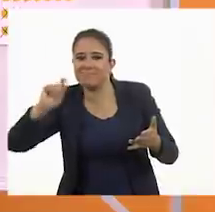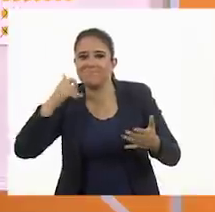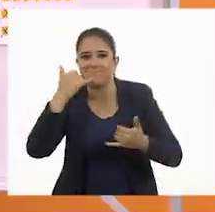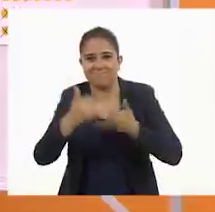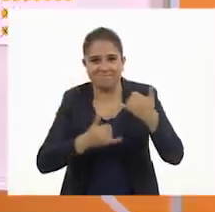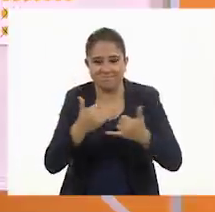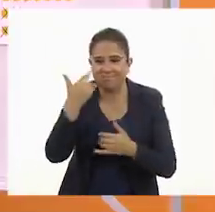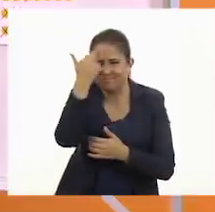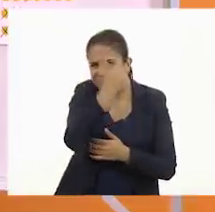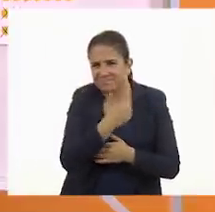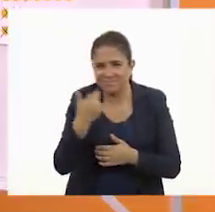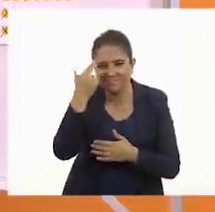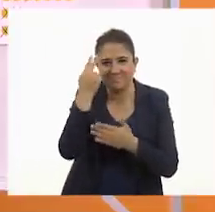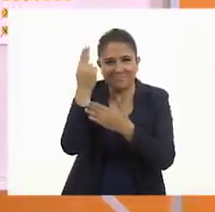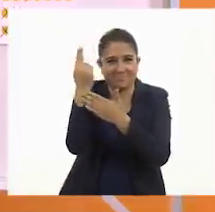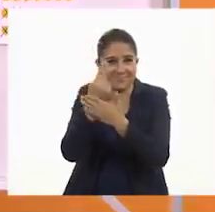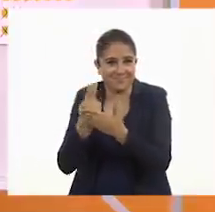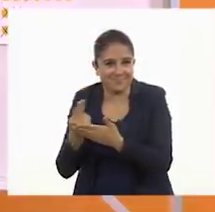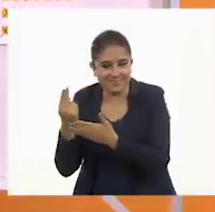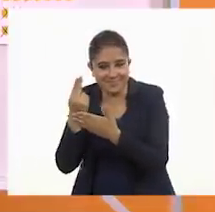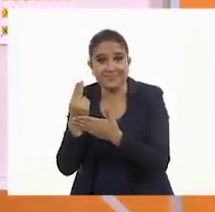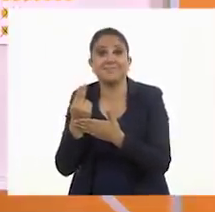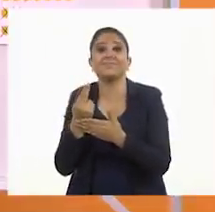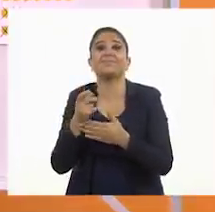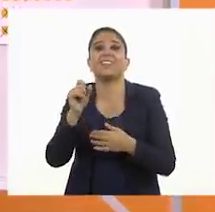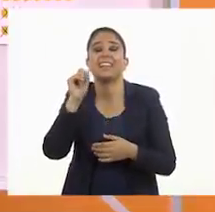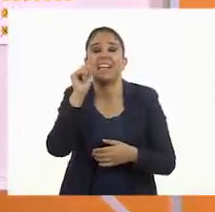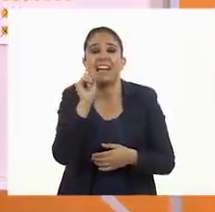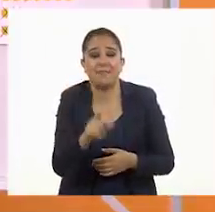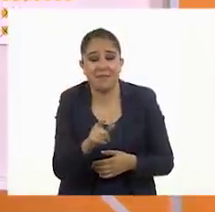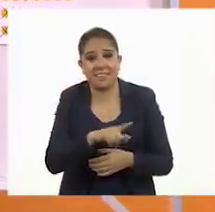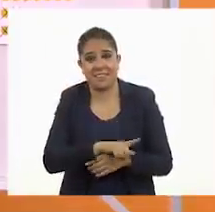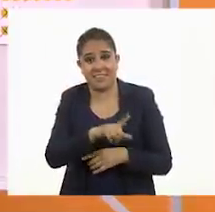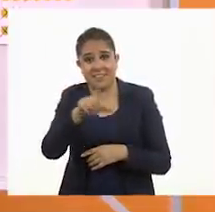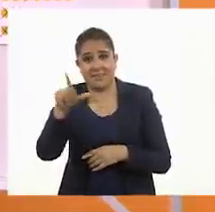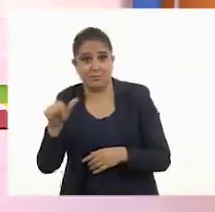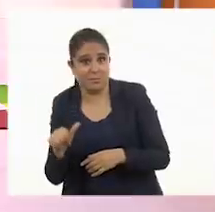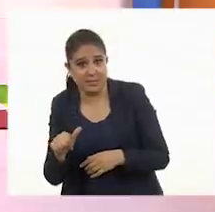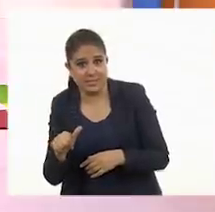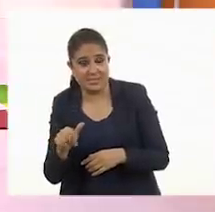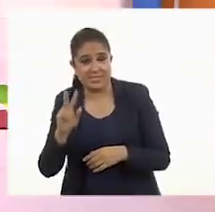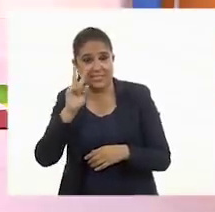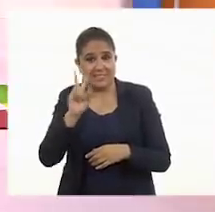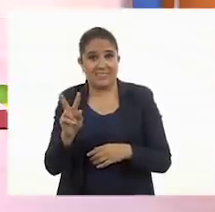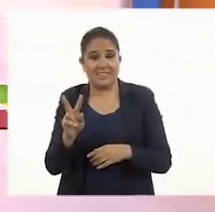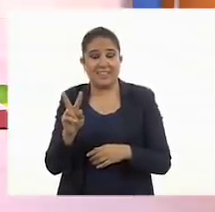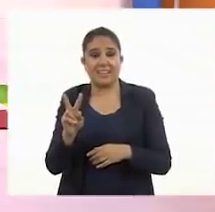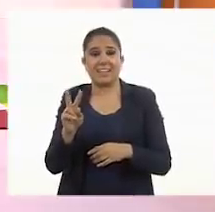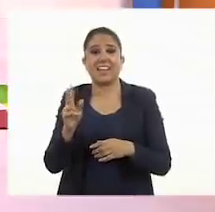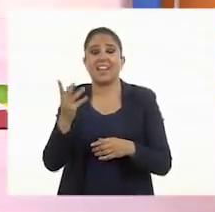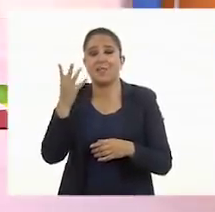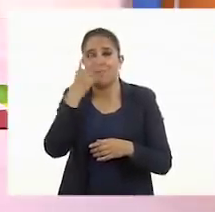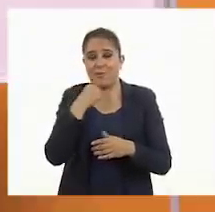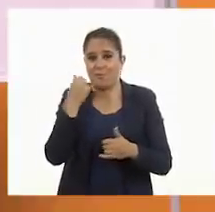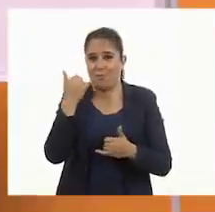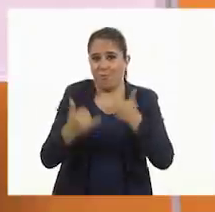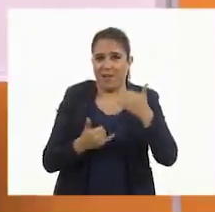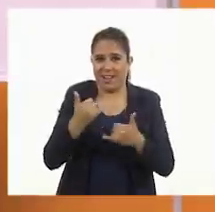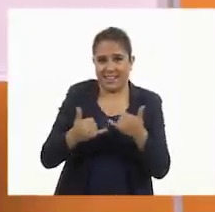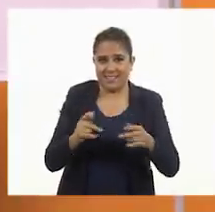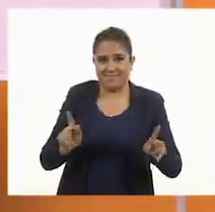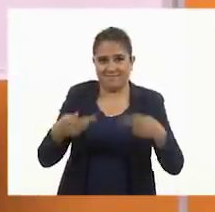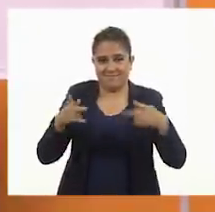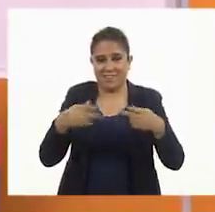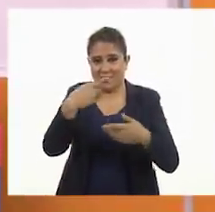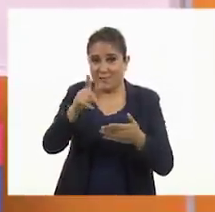analizamos y tuvimos que dibujarlos. También vimos después el Lindos Juguetes, que era en